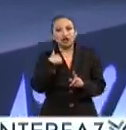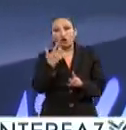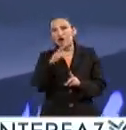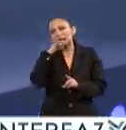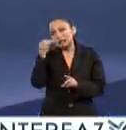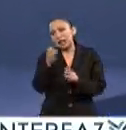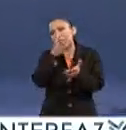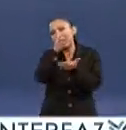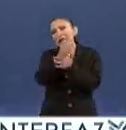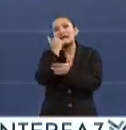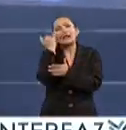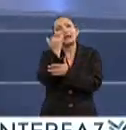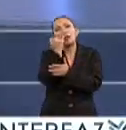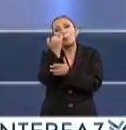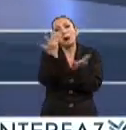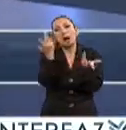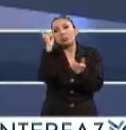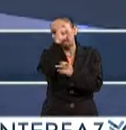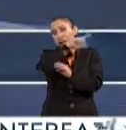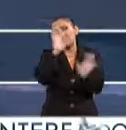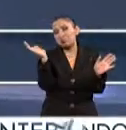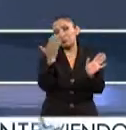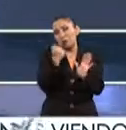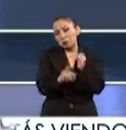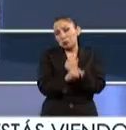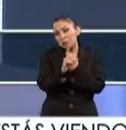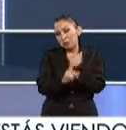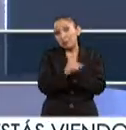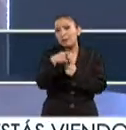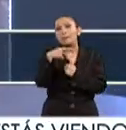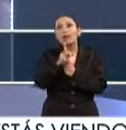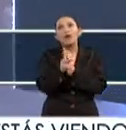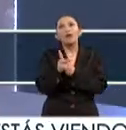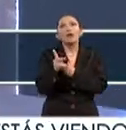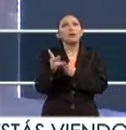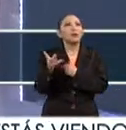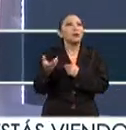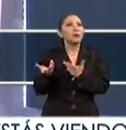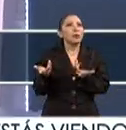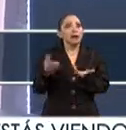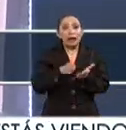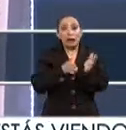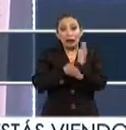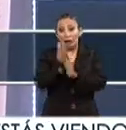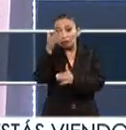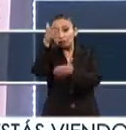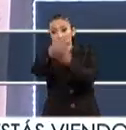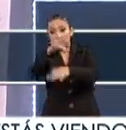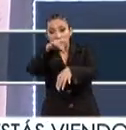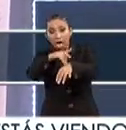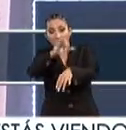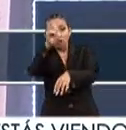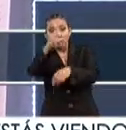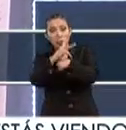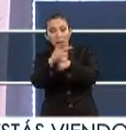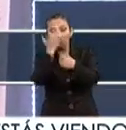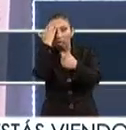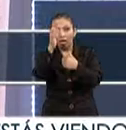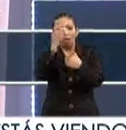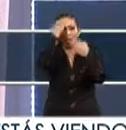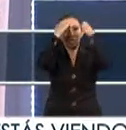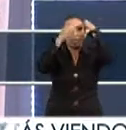fui a Chile, obviamente el idioma no fue una barrera, pero realmente irte a otro país donde no conoces a nadie